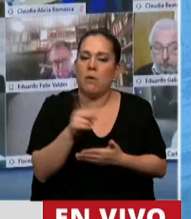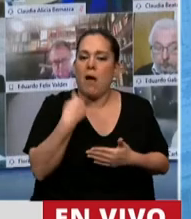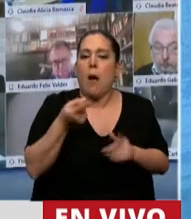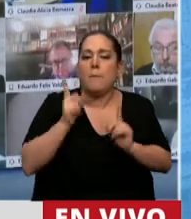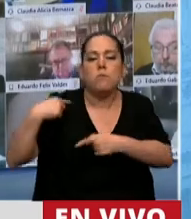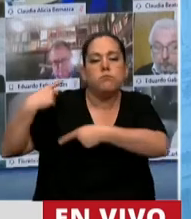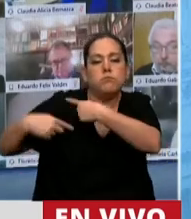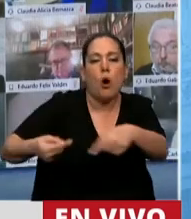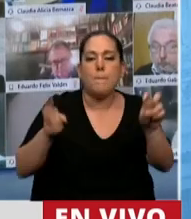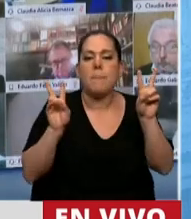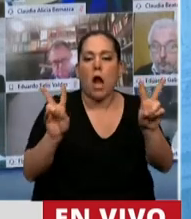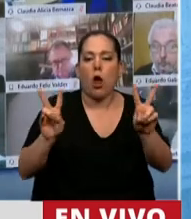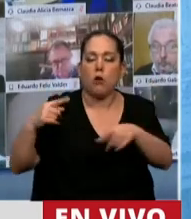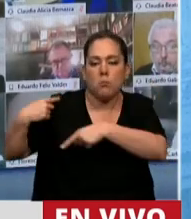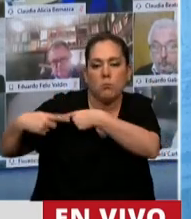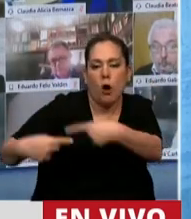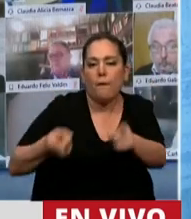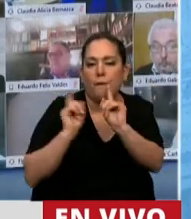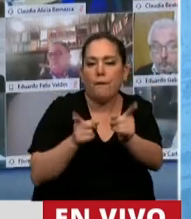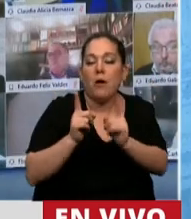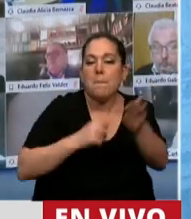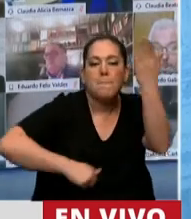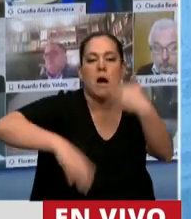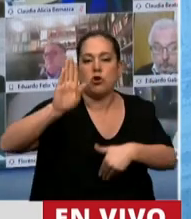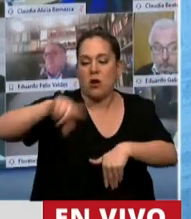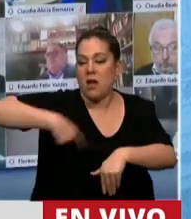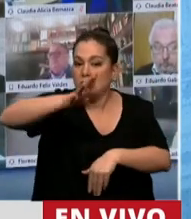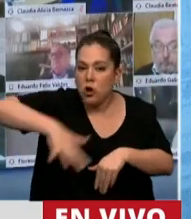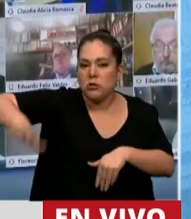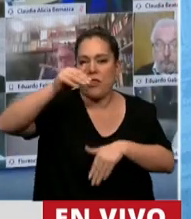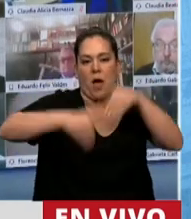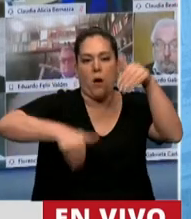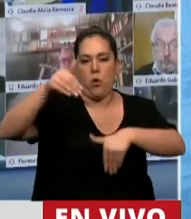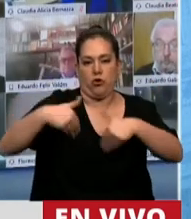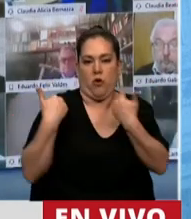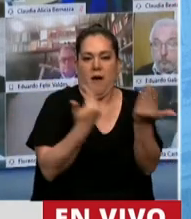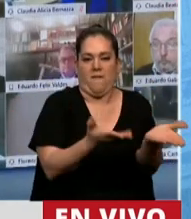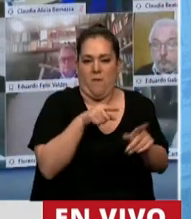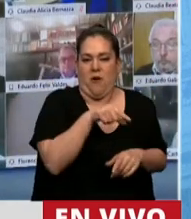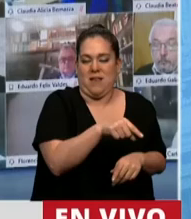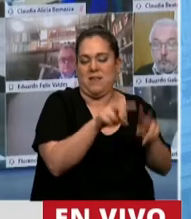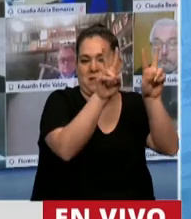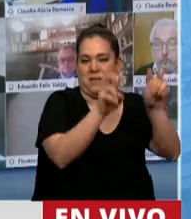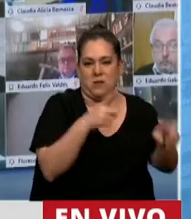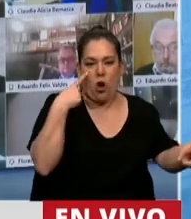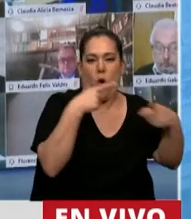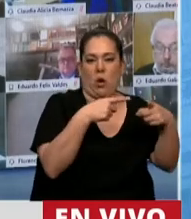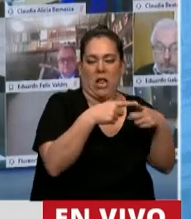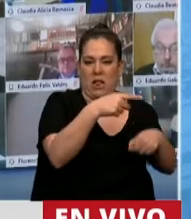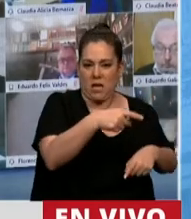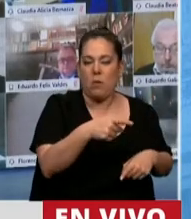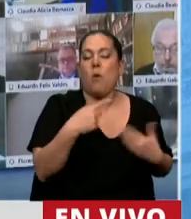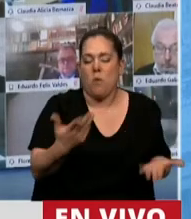y es lo que votó la gran mayoría del pueblo argentino. Simplemente tengamos consideración de esos miles de